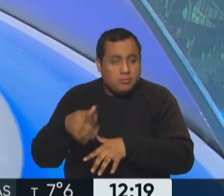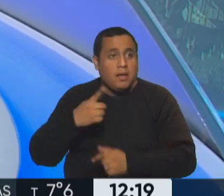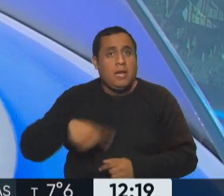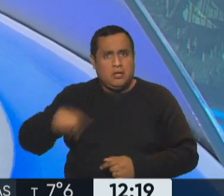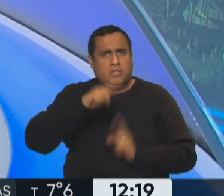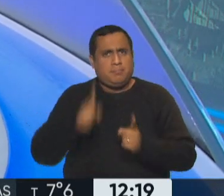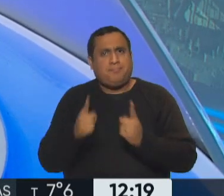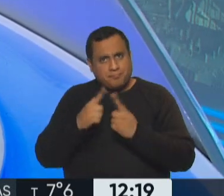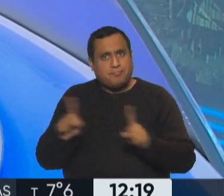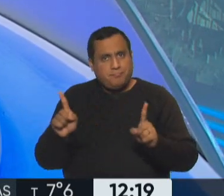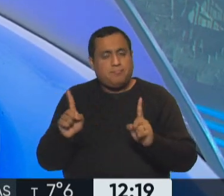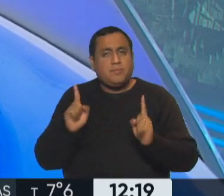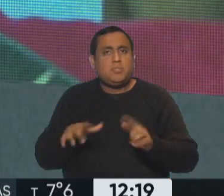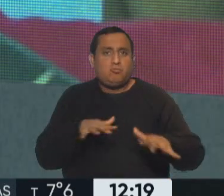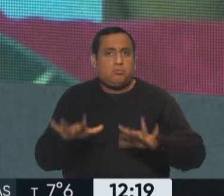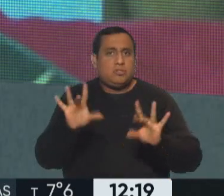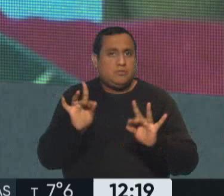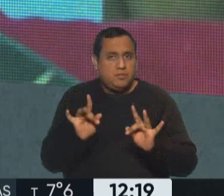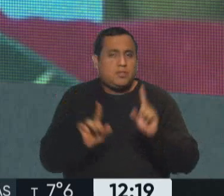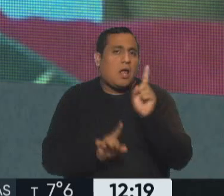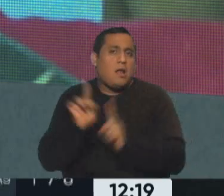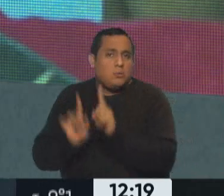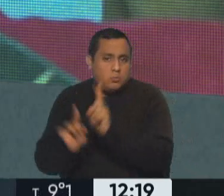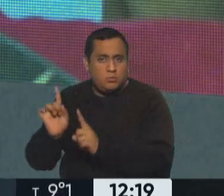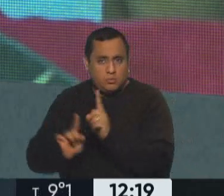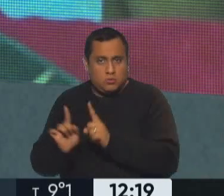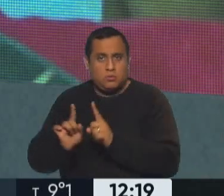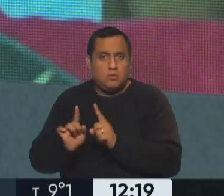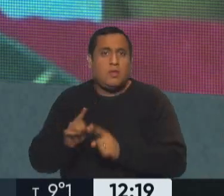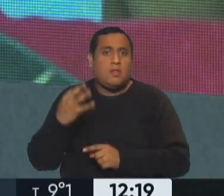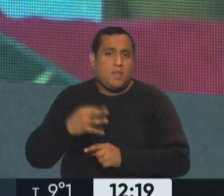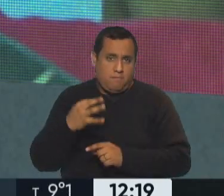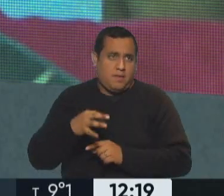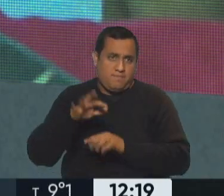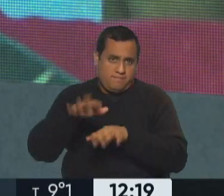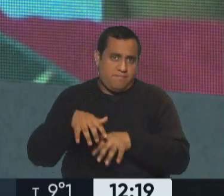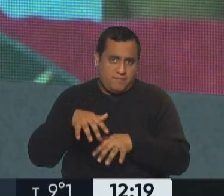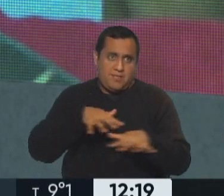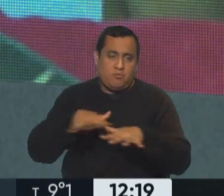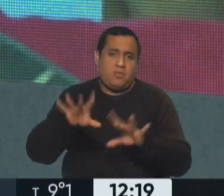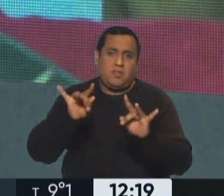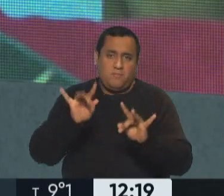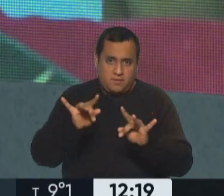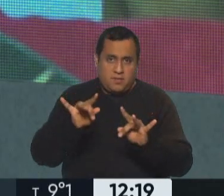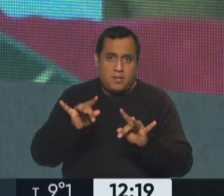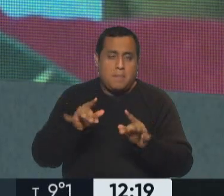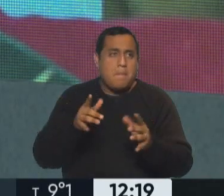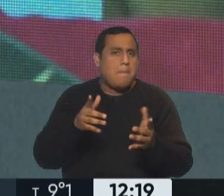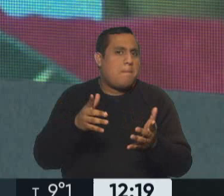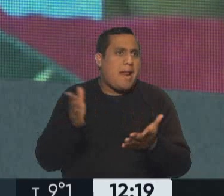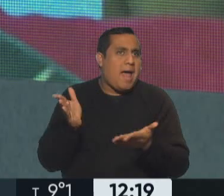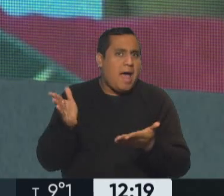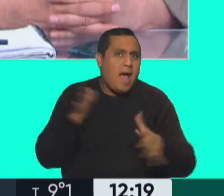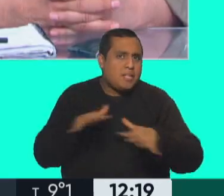y además, bueno, habrá una situación complicada de aquellos que tienen que arrendar y que se encuentran en una situación difícil para sostener la